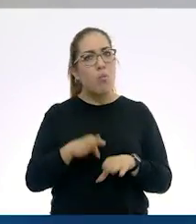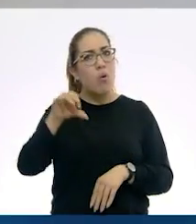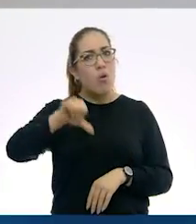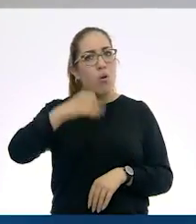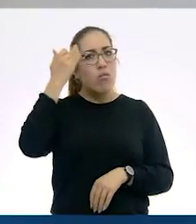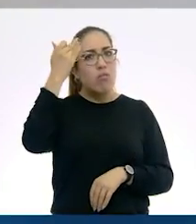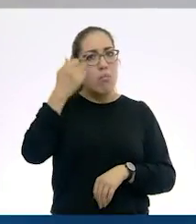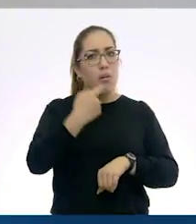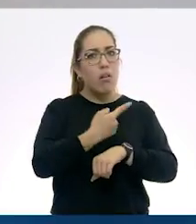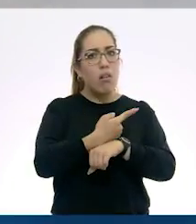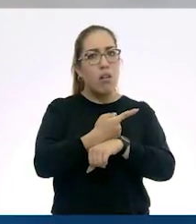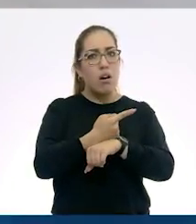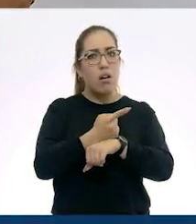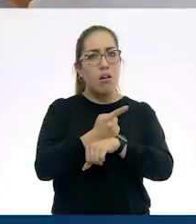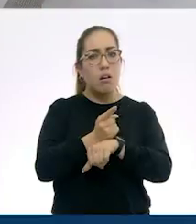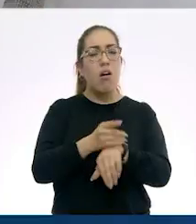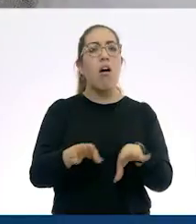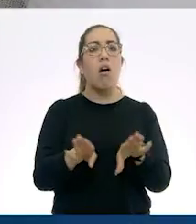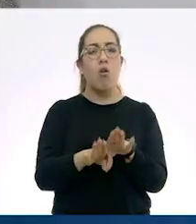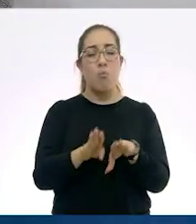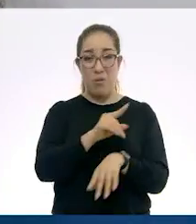de hoy? ¿Se han imaginado eso?